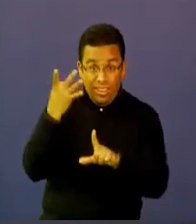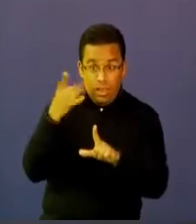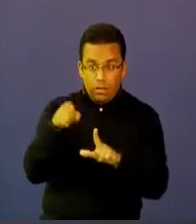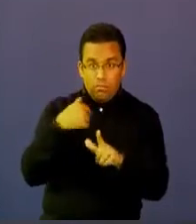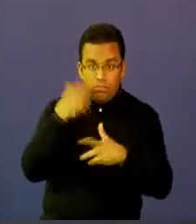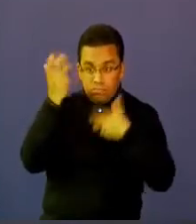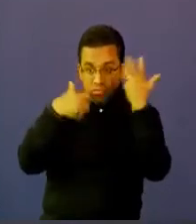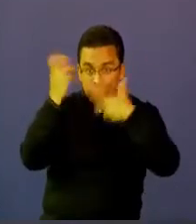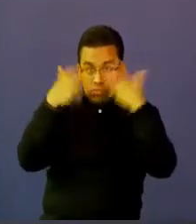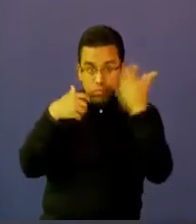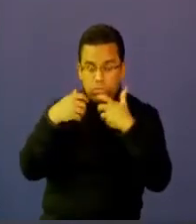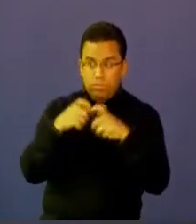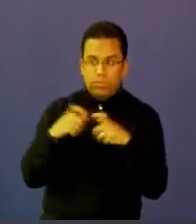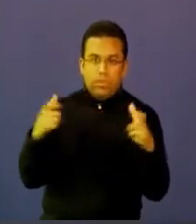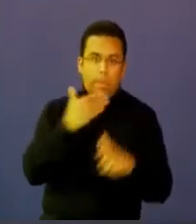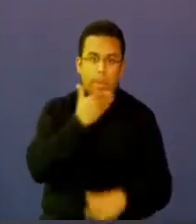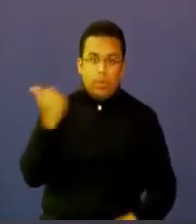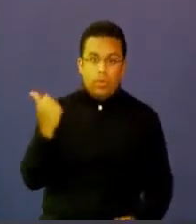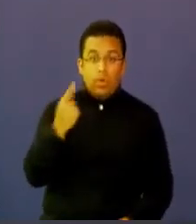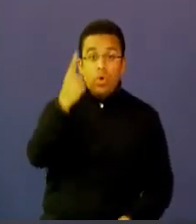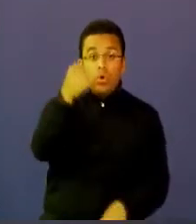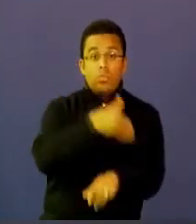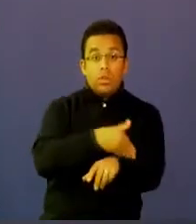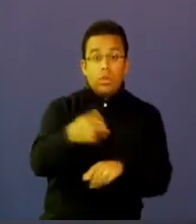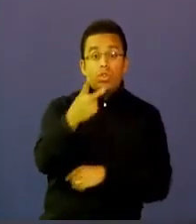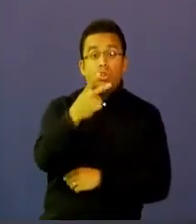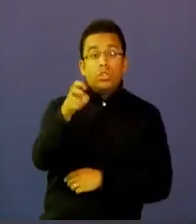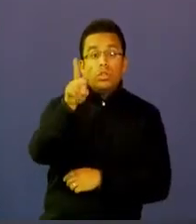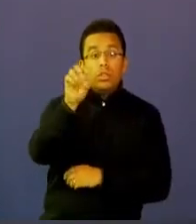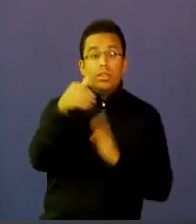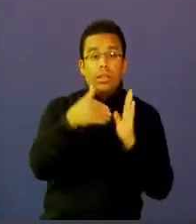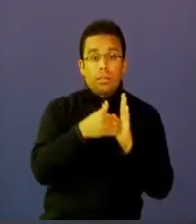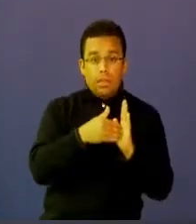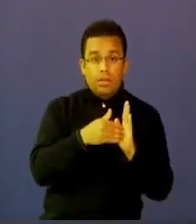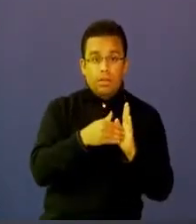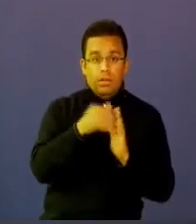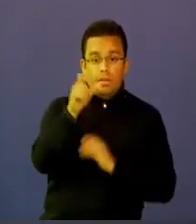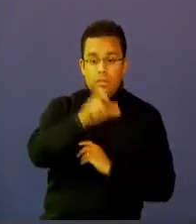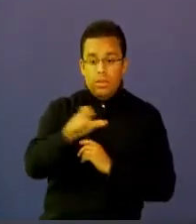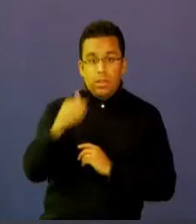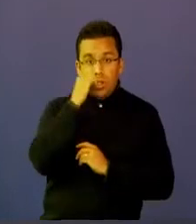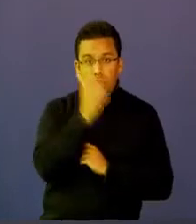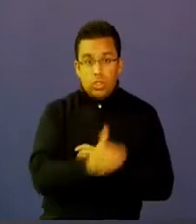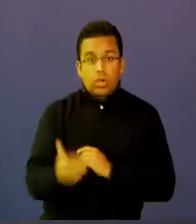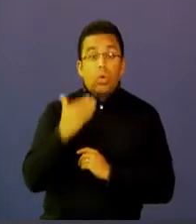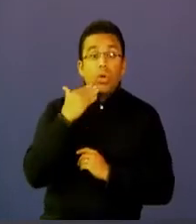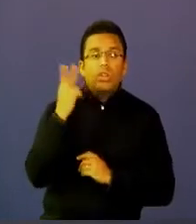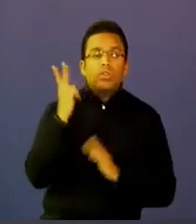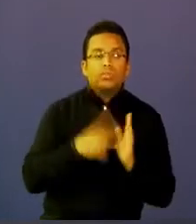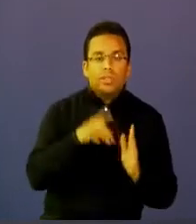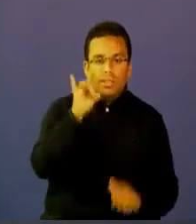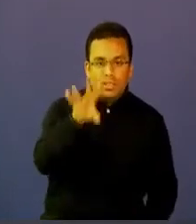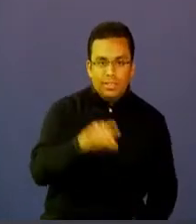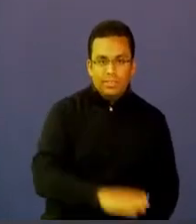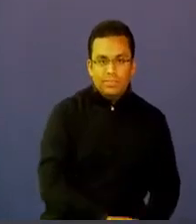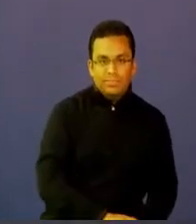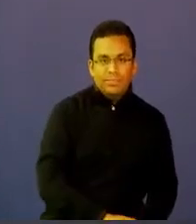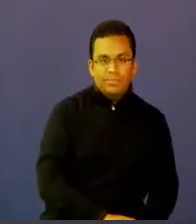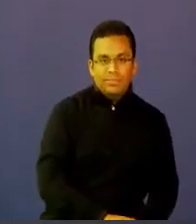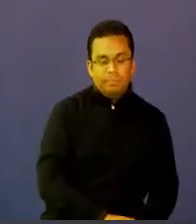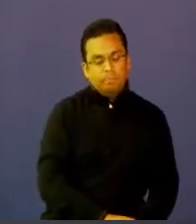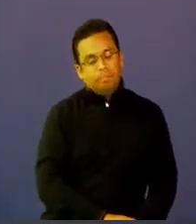Un millón 227 mil niños en 2015. Pero eso realmente, profesores, no es nada. 2016,